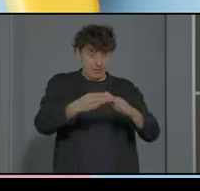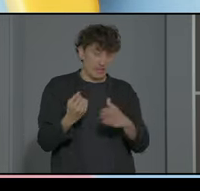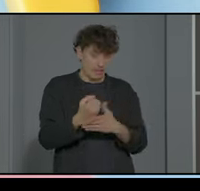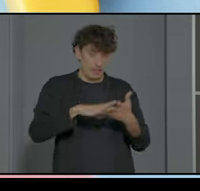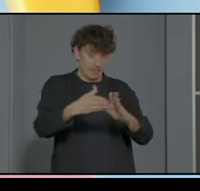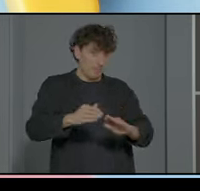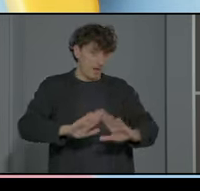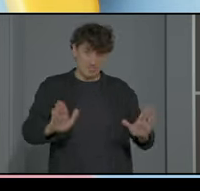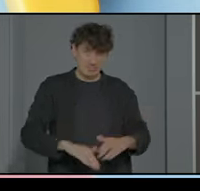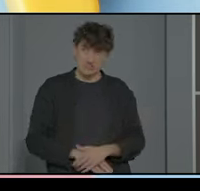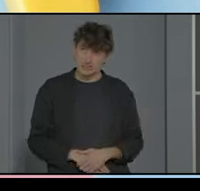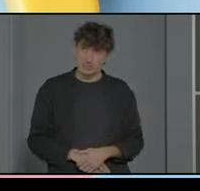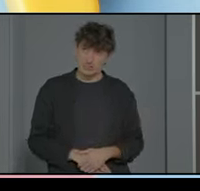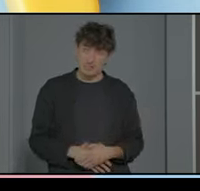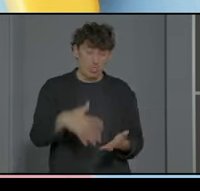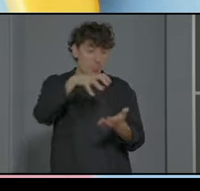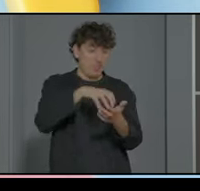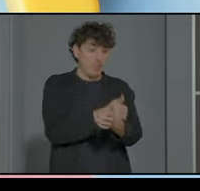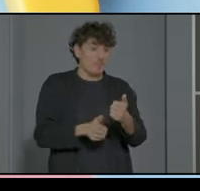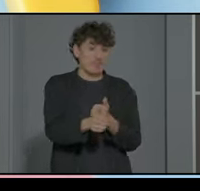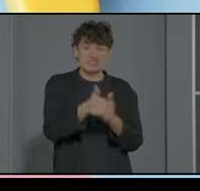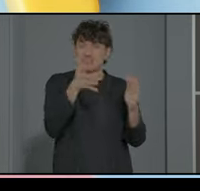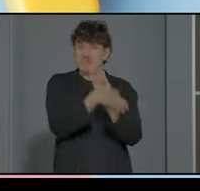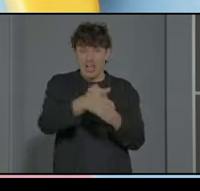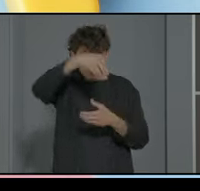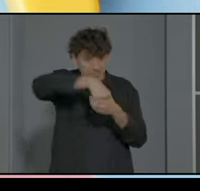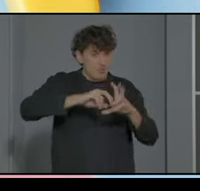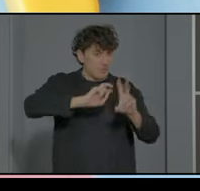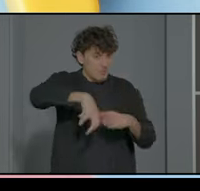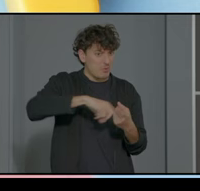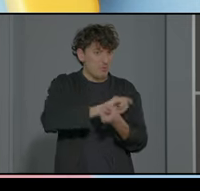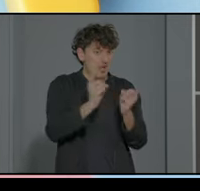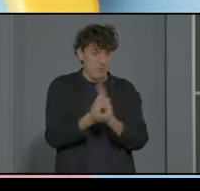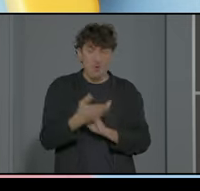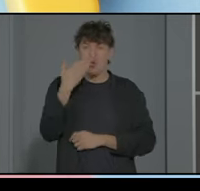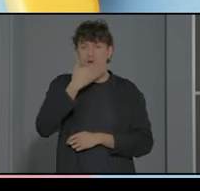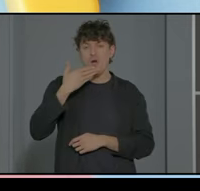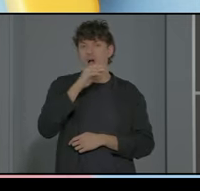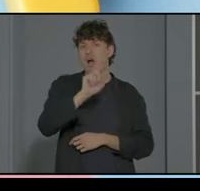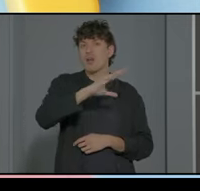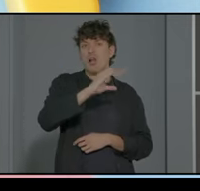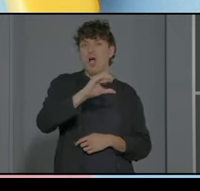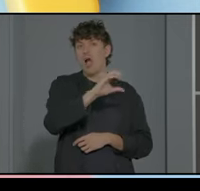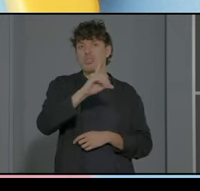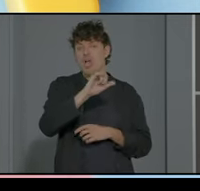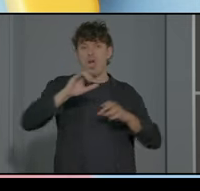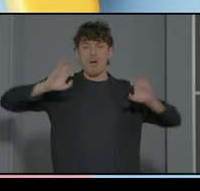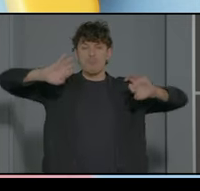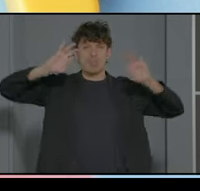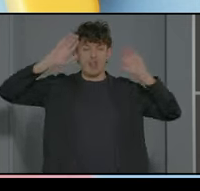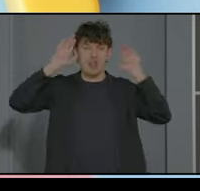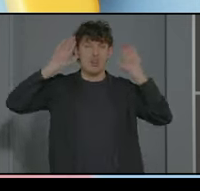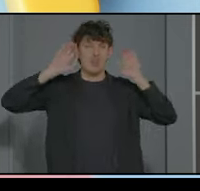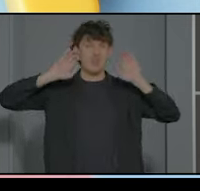porque tener un centro preferente implica muchos cambios y bueno pues Arcadia era un cole que tenía diversidad pero no tenía